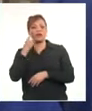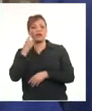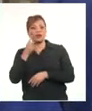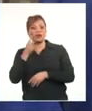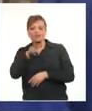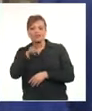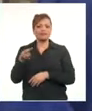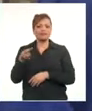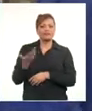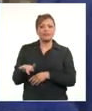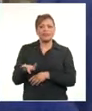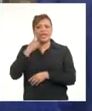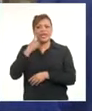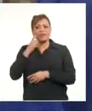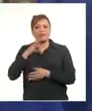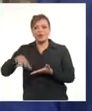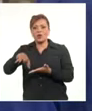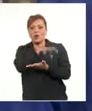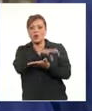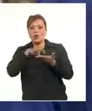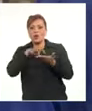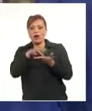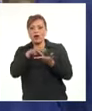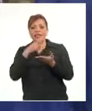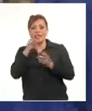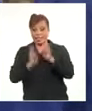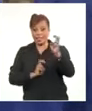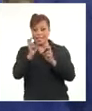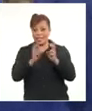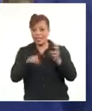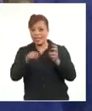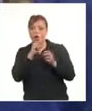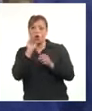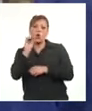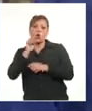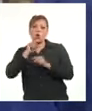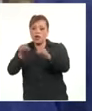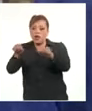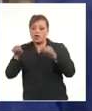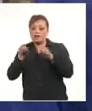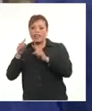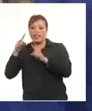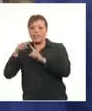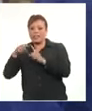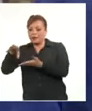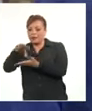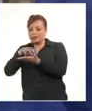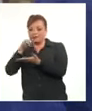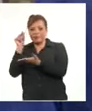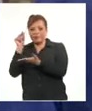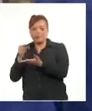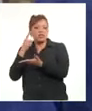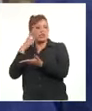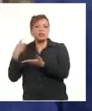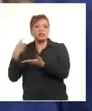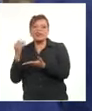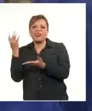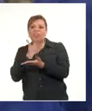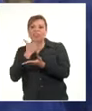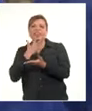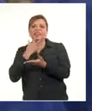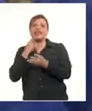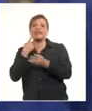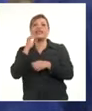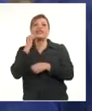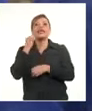el escenario donde nos movemos, el taller o la sala de tecnólogos, no ha sabido quién es el ingeniero mecánico